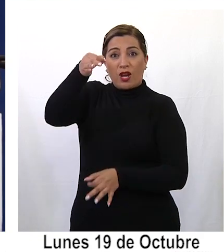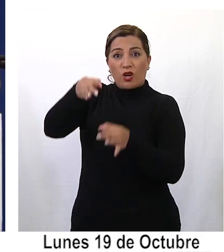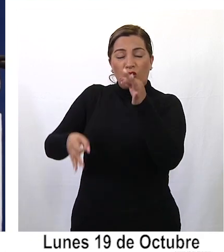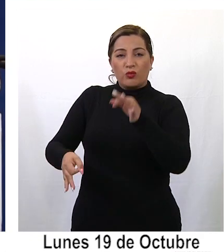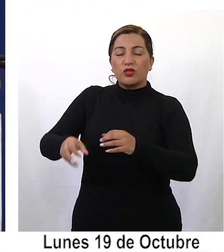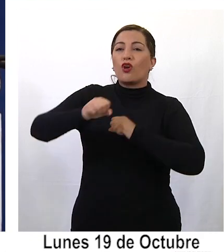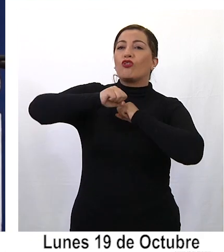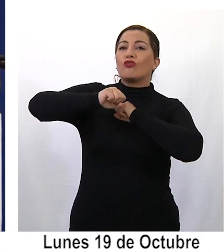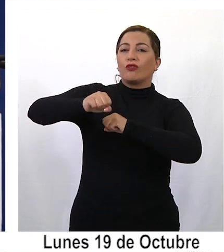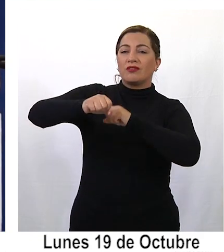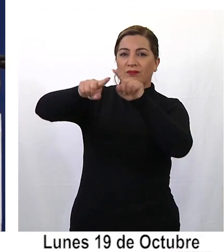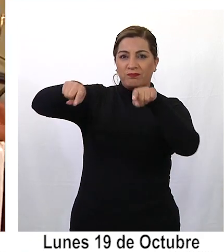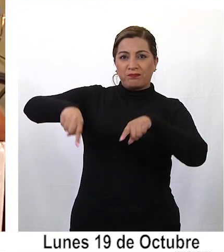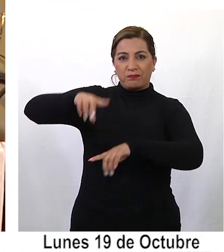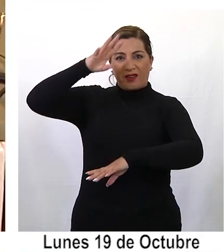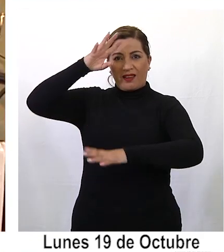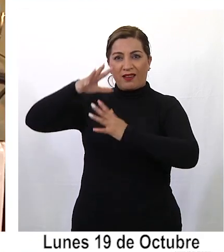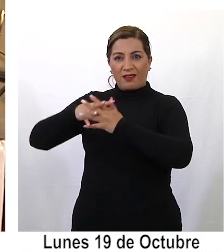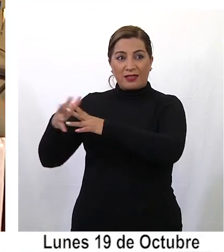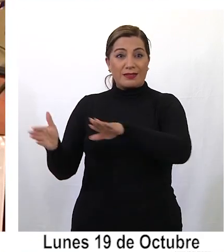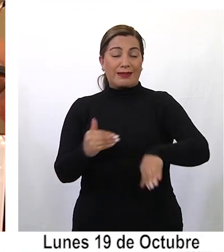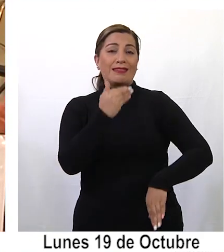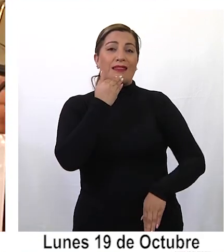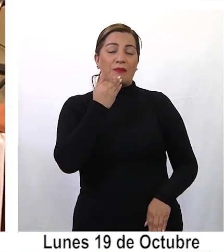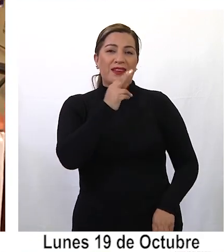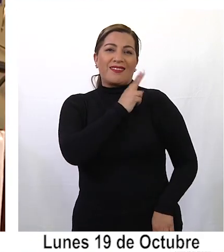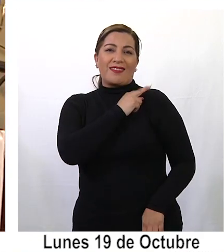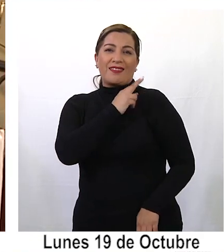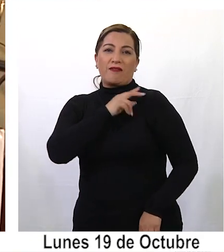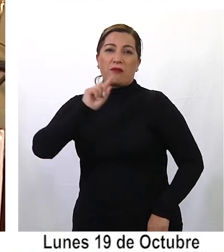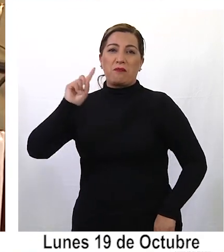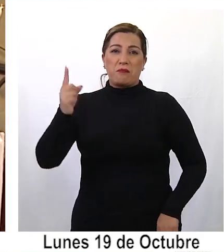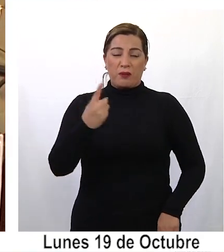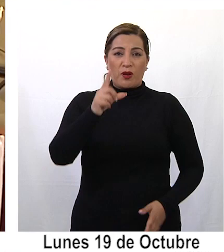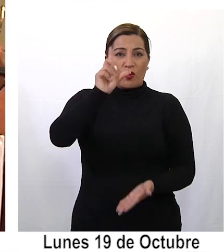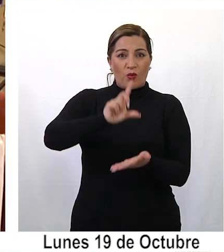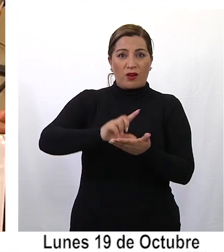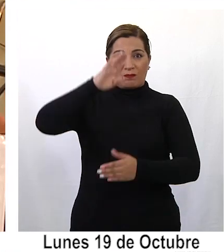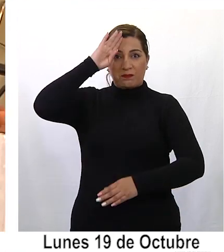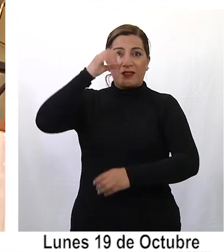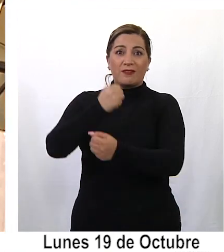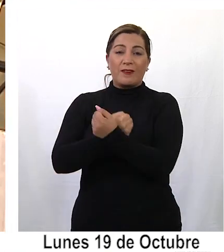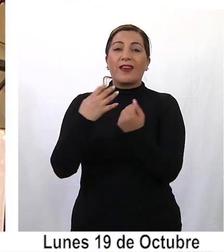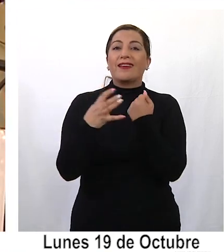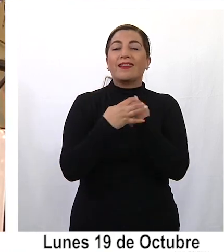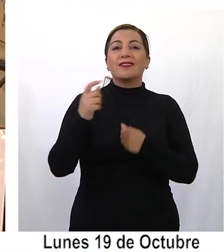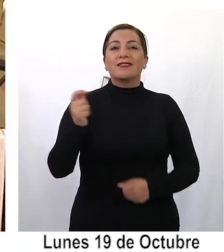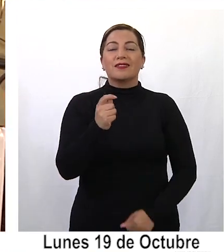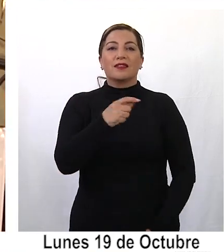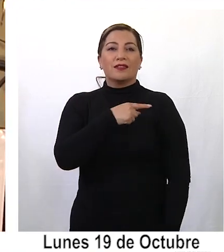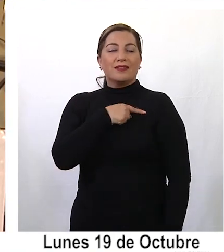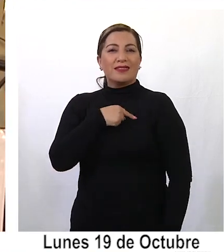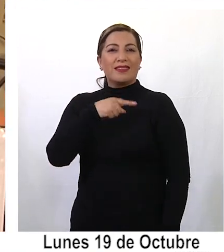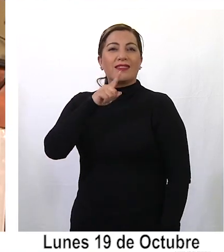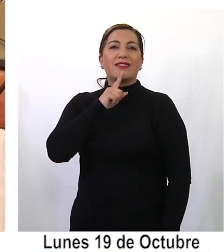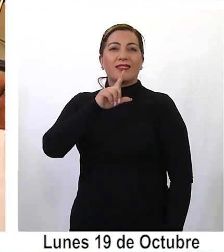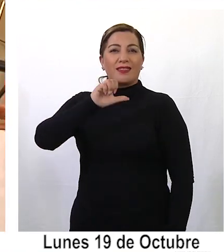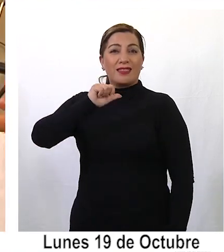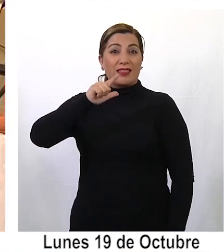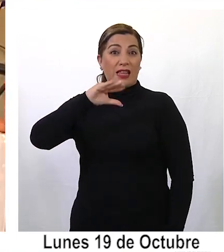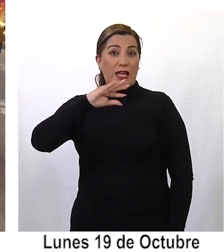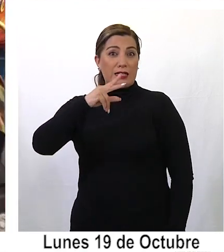daño contra las estructuras del ejército. Por su parte, el jefe de la primera zona de carabineros de Tarapacá, general Sergio Telchi,